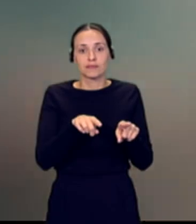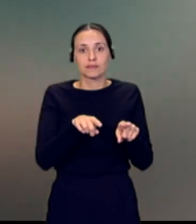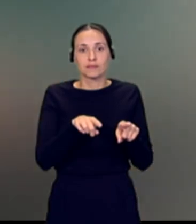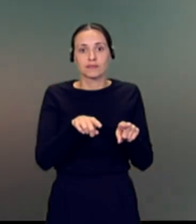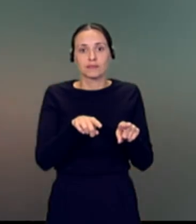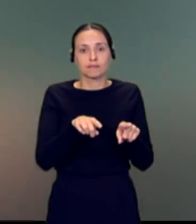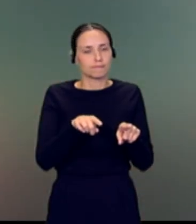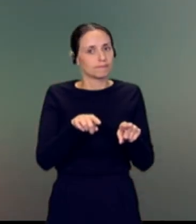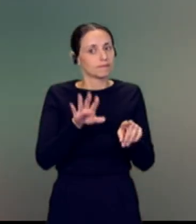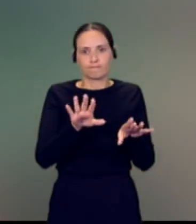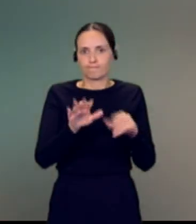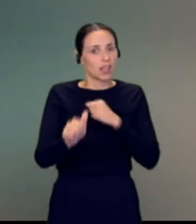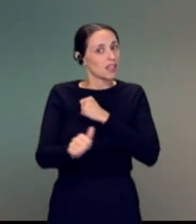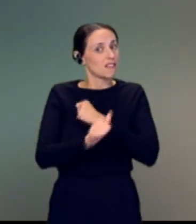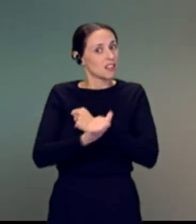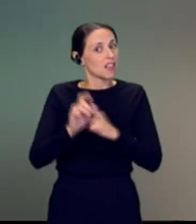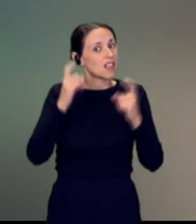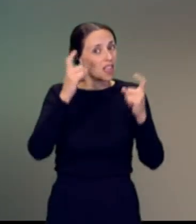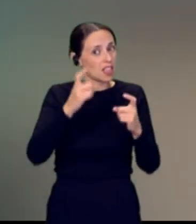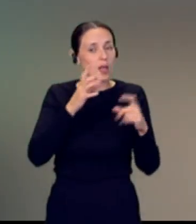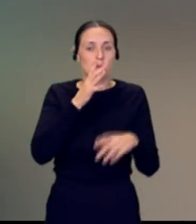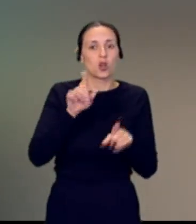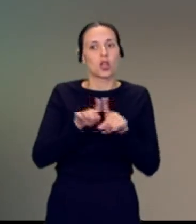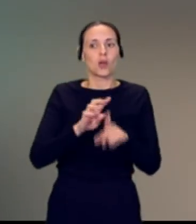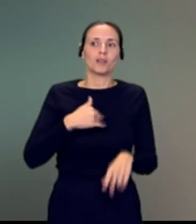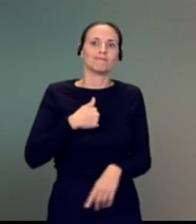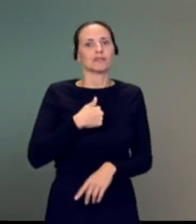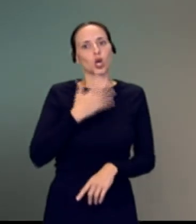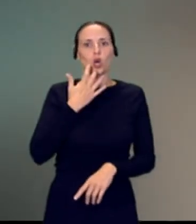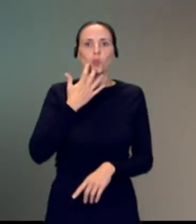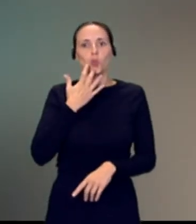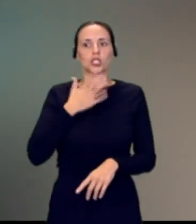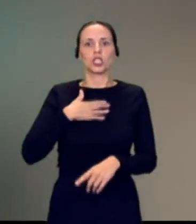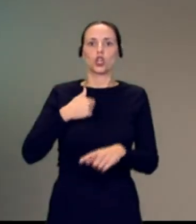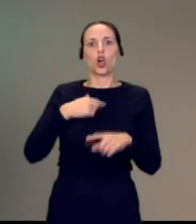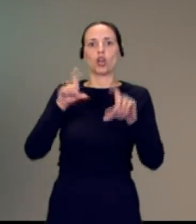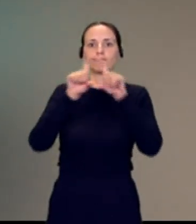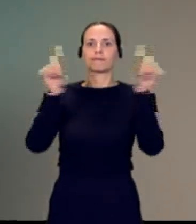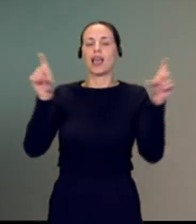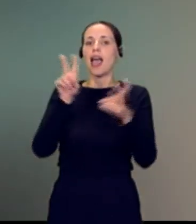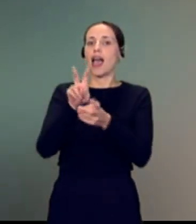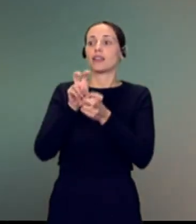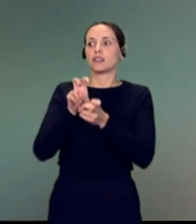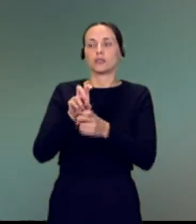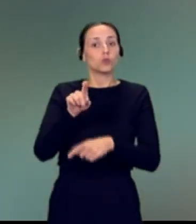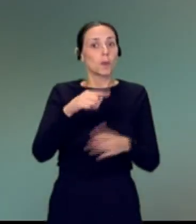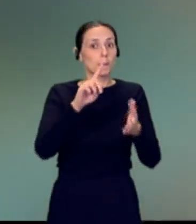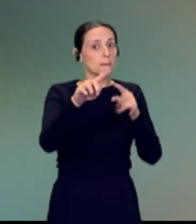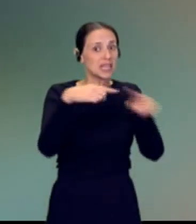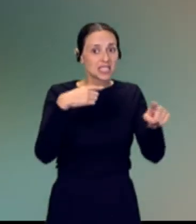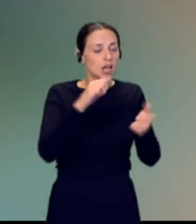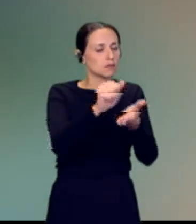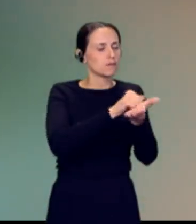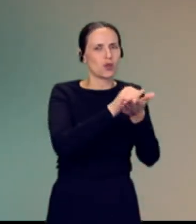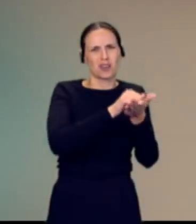No piques, es un intento de fraude haciéndose pasar por la agencia tributaria. Elimina el mensaje, ellos nunca pedirán este tipo de